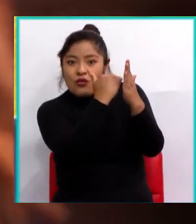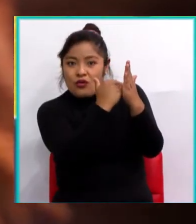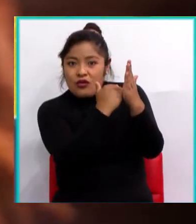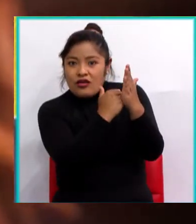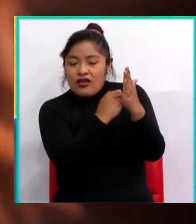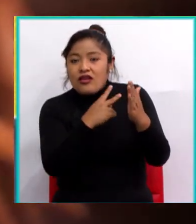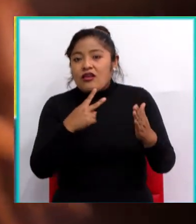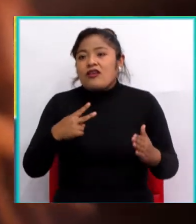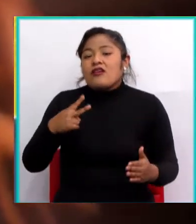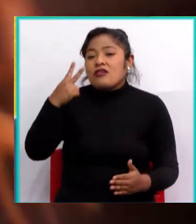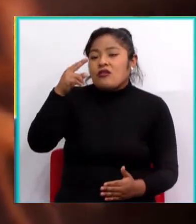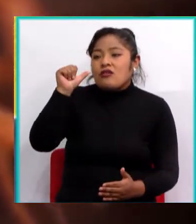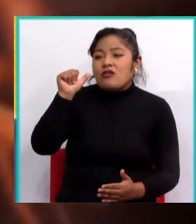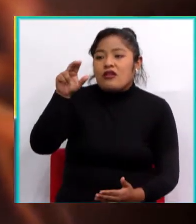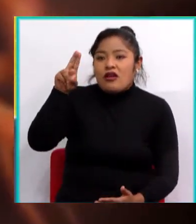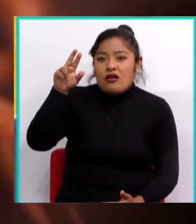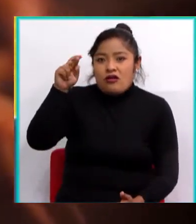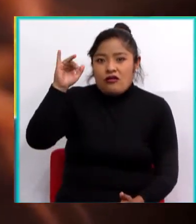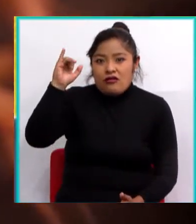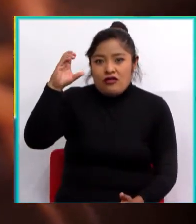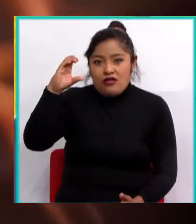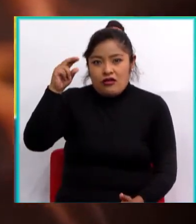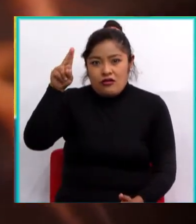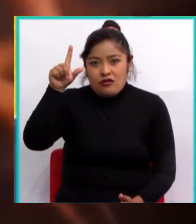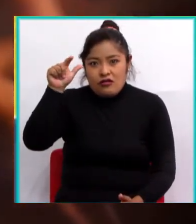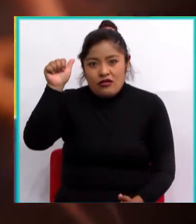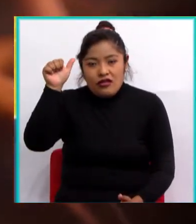aurículas y dos ventrículos.